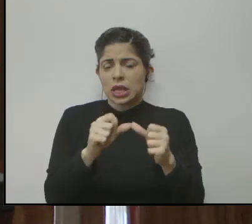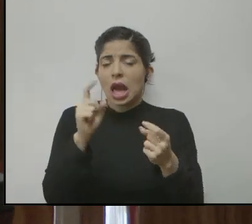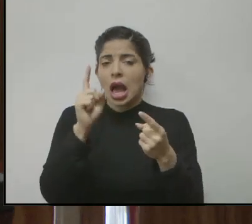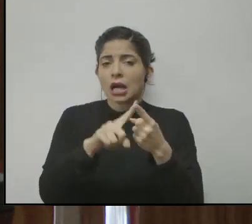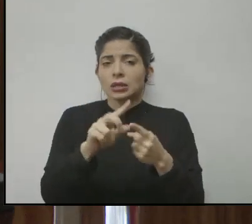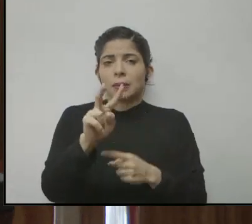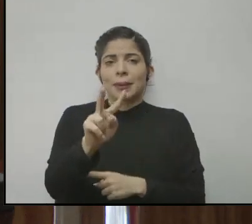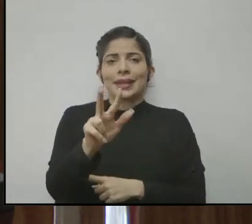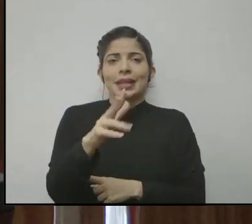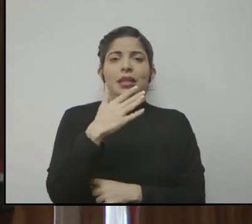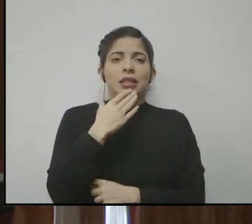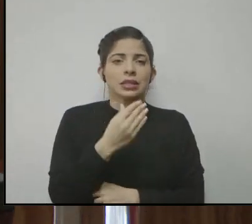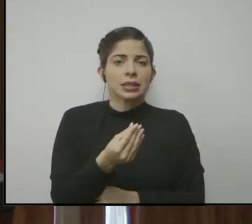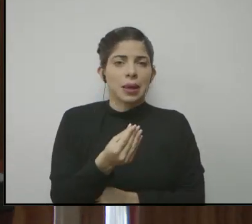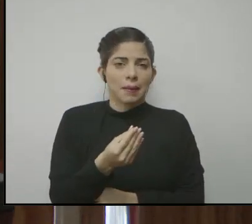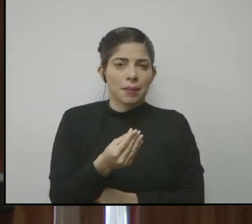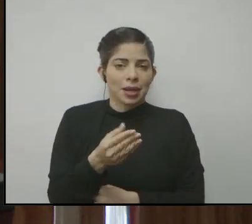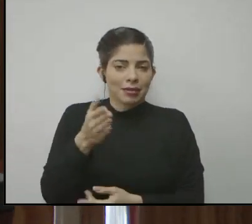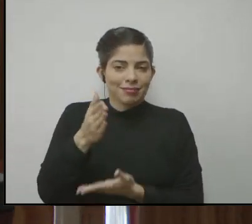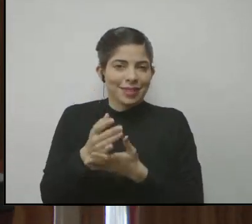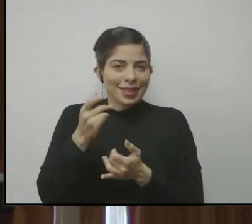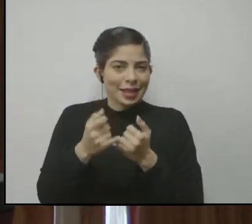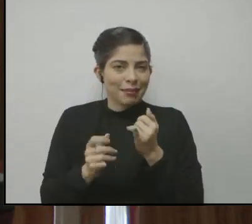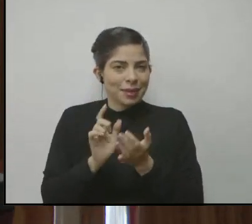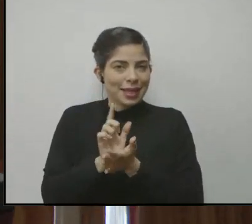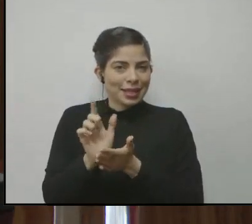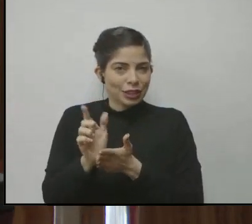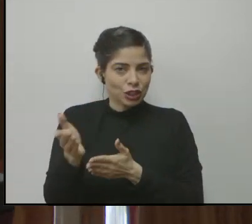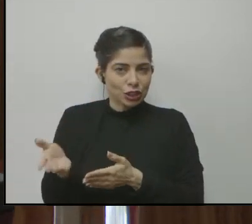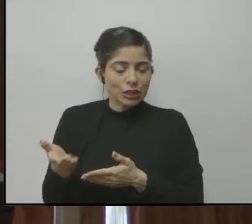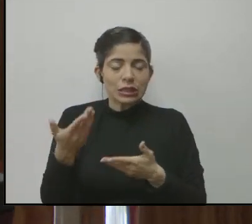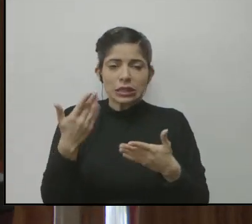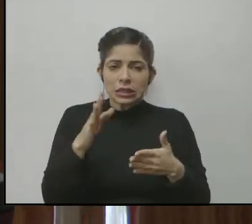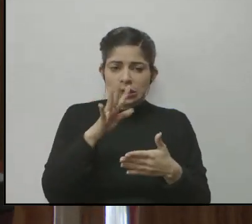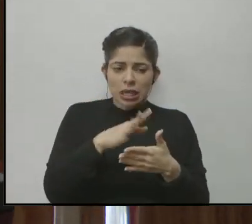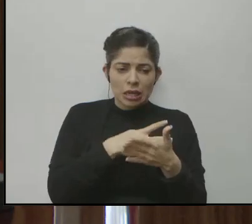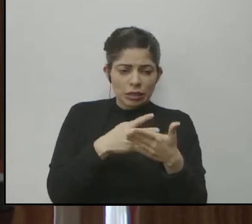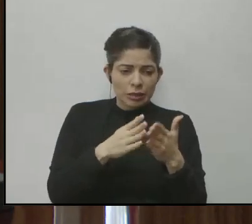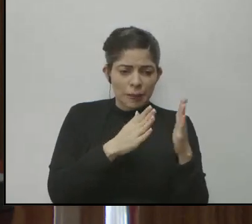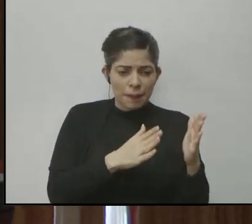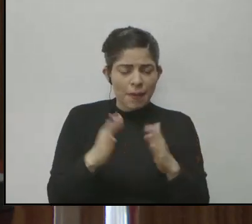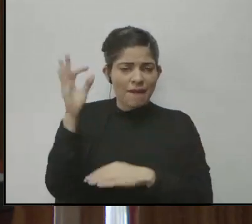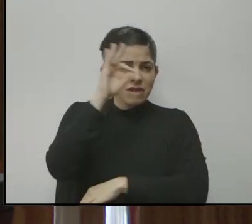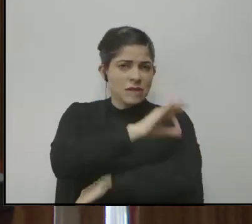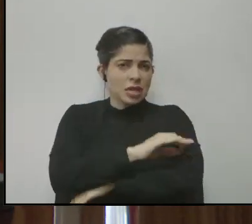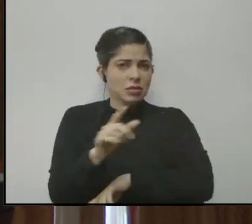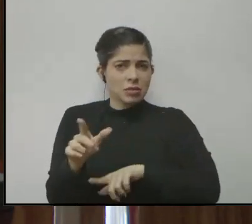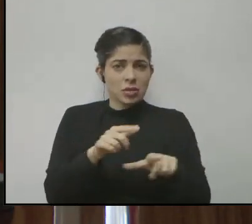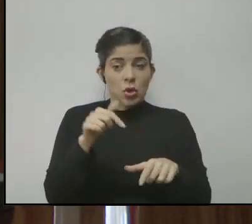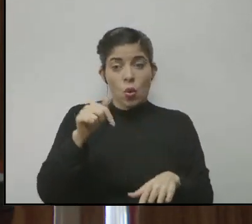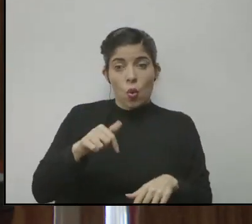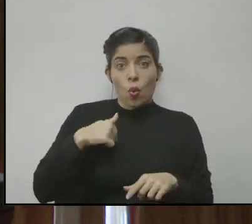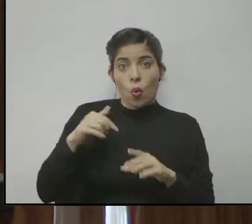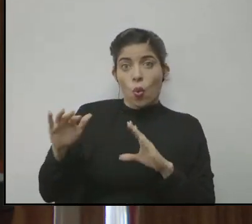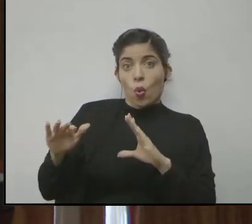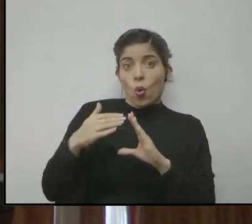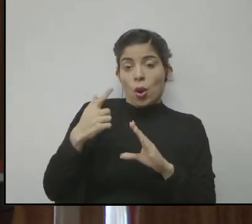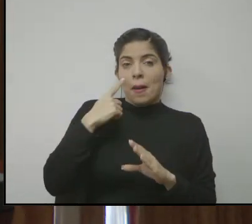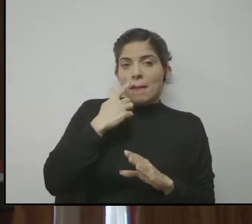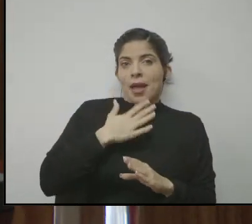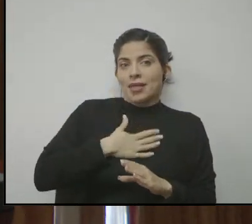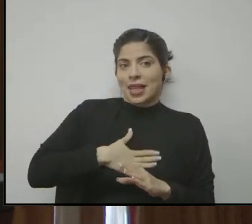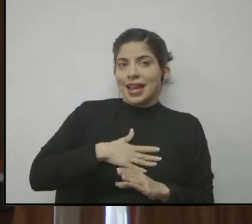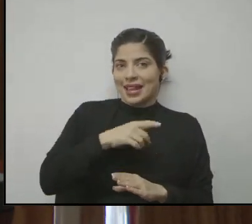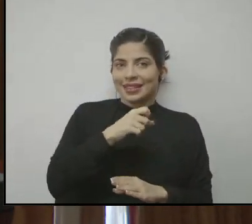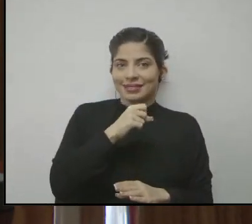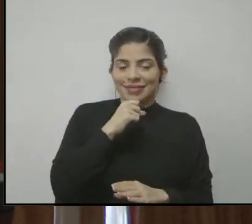23 de diciembre que está concluido el curso lectivo. Ya están programadas inclusive las fechas, hoy me llegó a mi correo para tranquilidad de